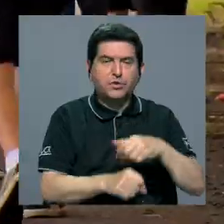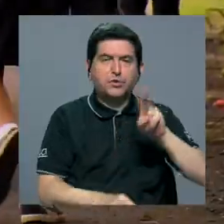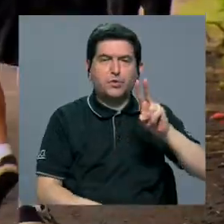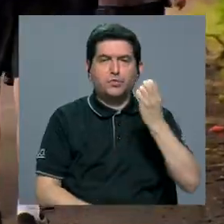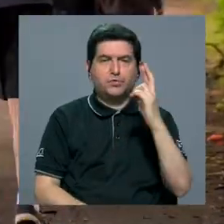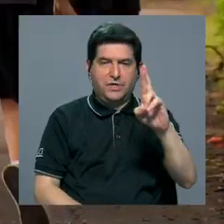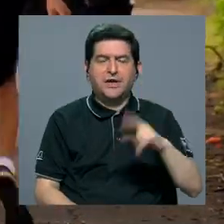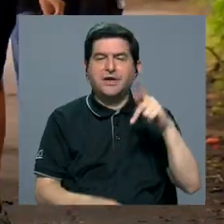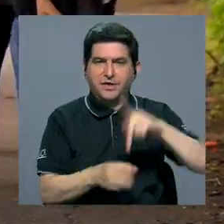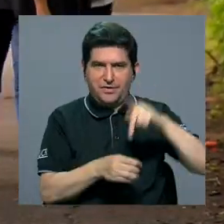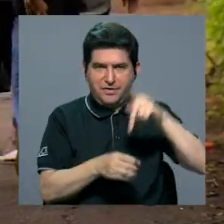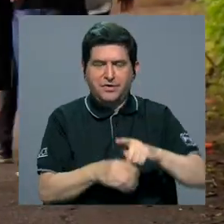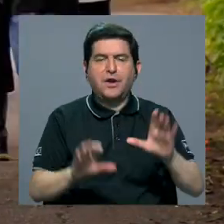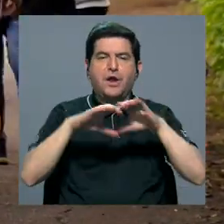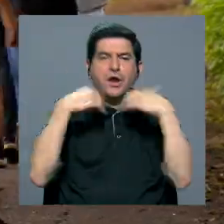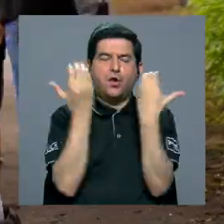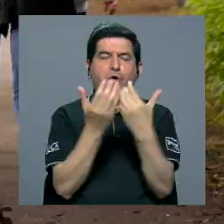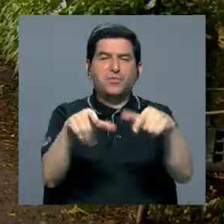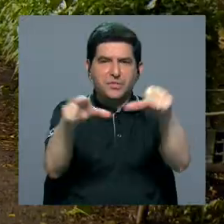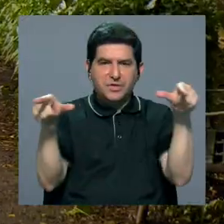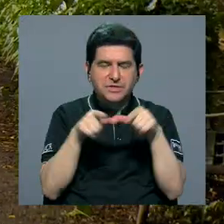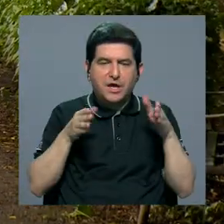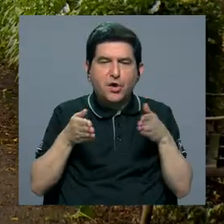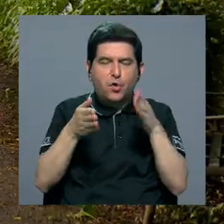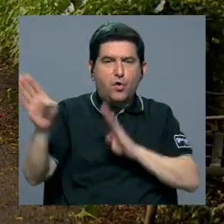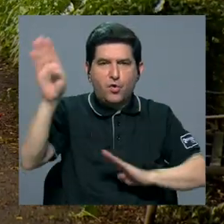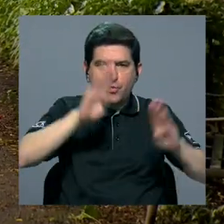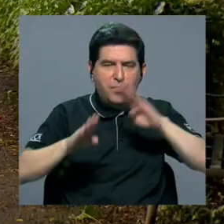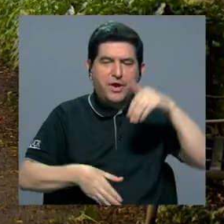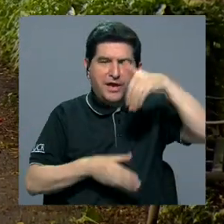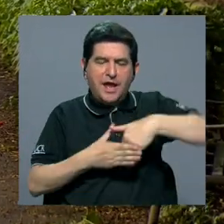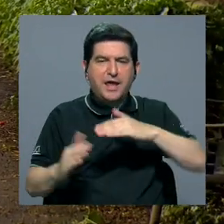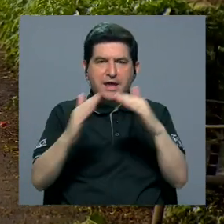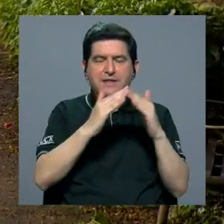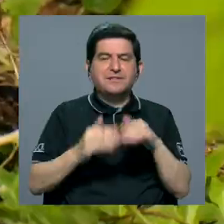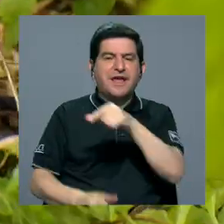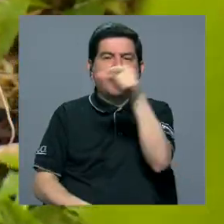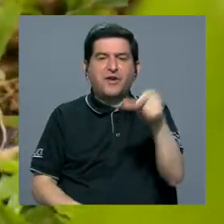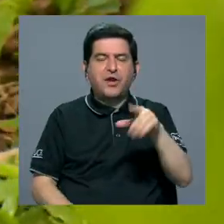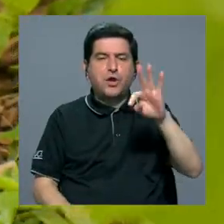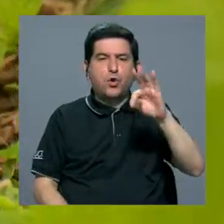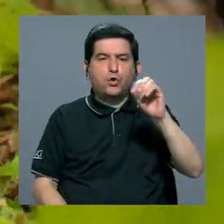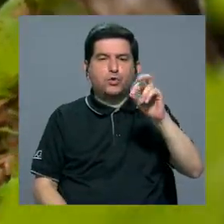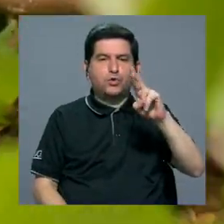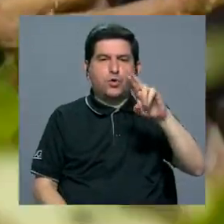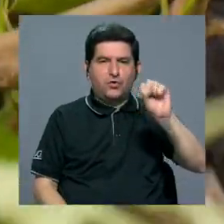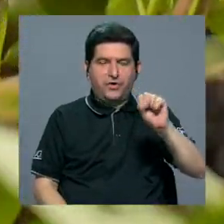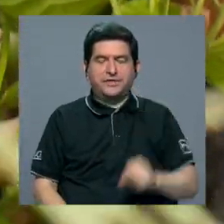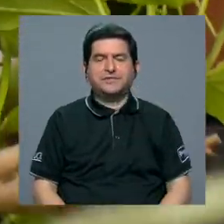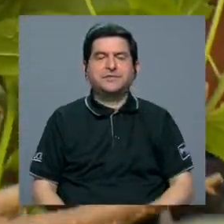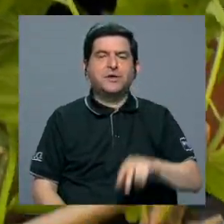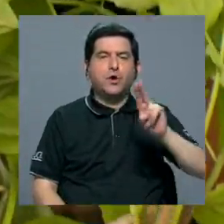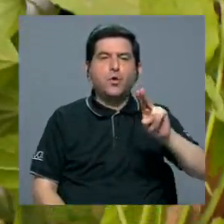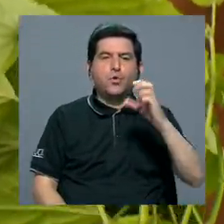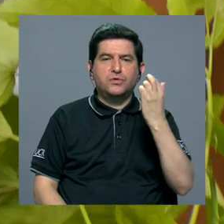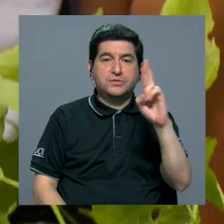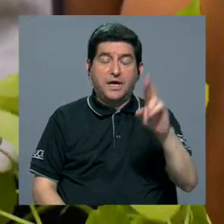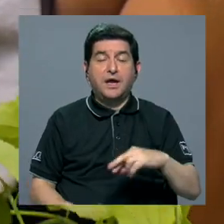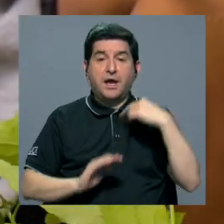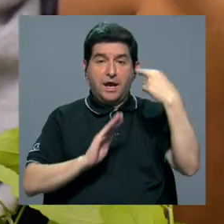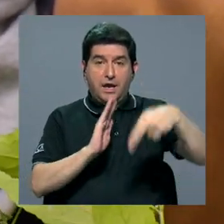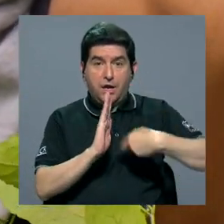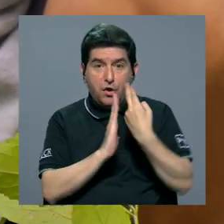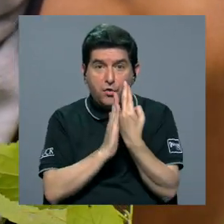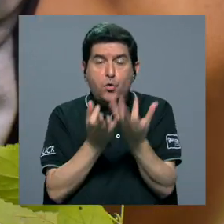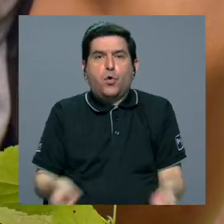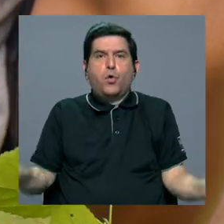la UCR participa en el Comité Local del Corredor Biológico Interurbano del Río Torres. La Universidad de Costa Rica tiene un papel